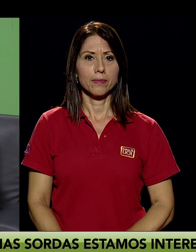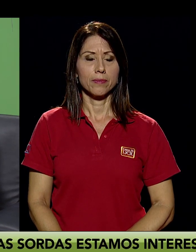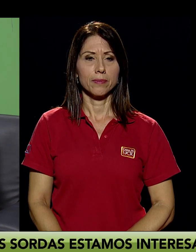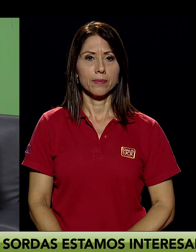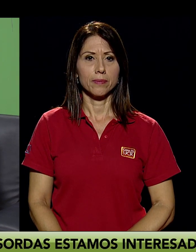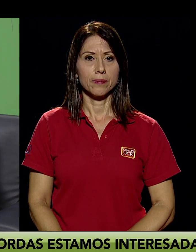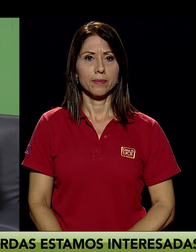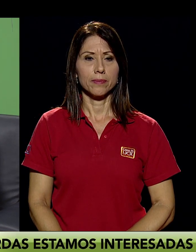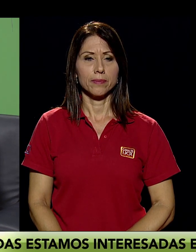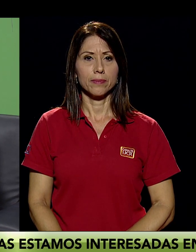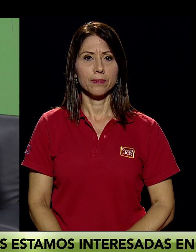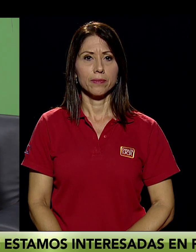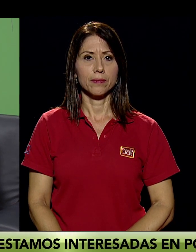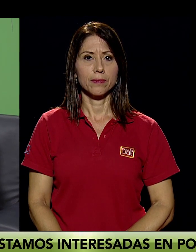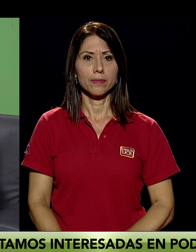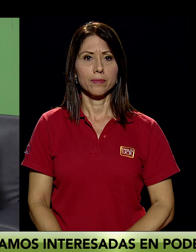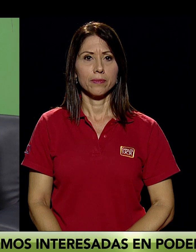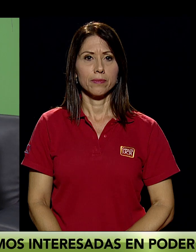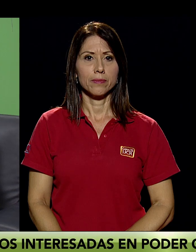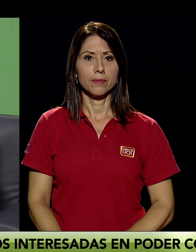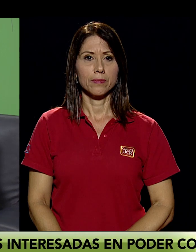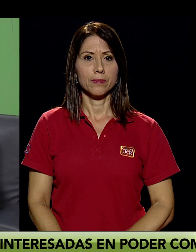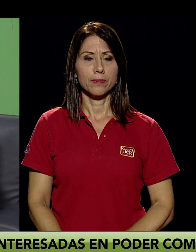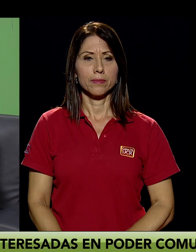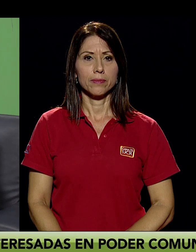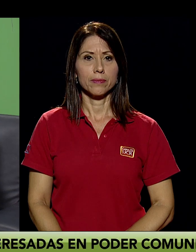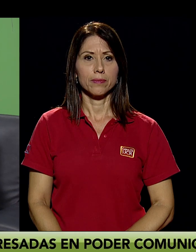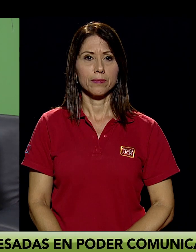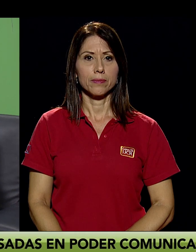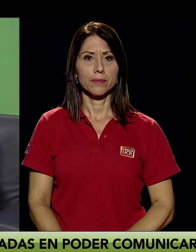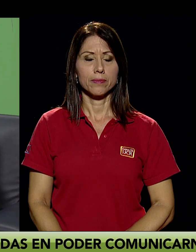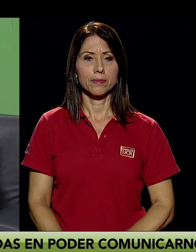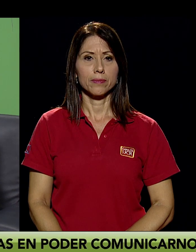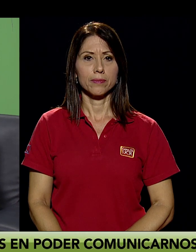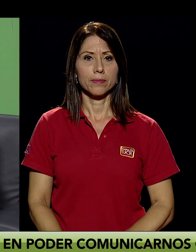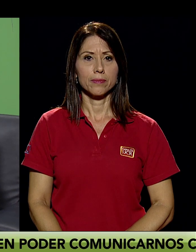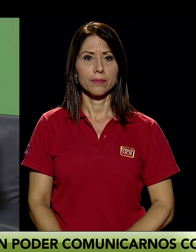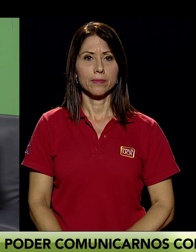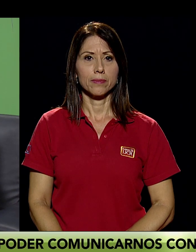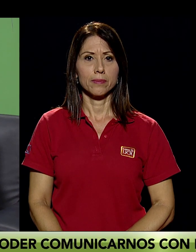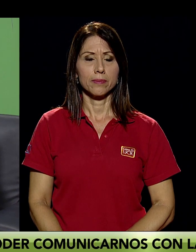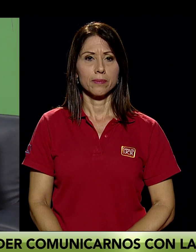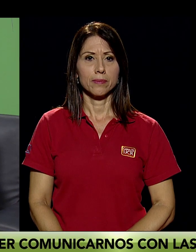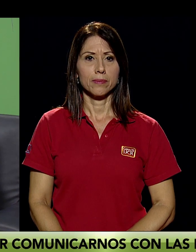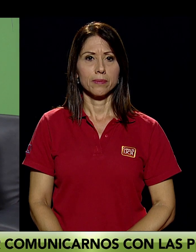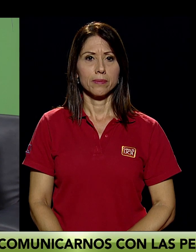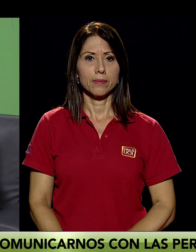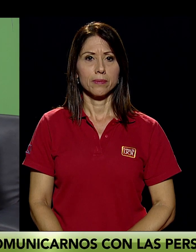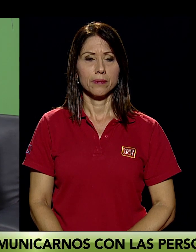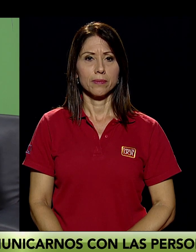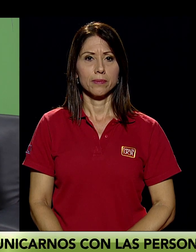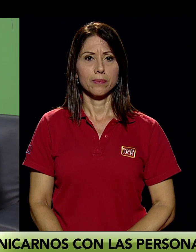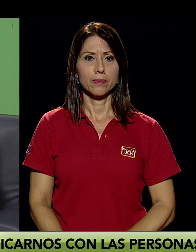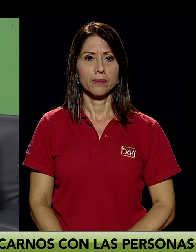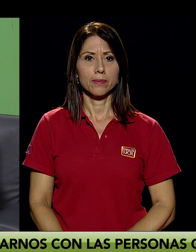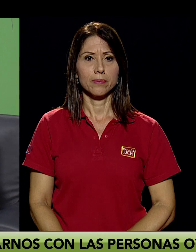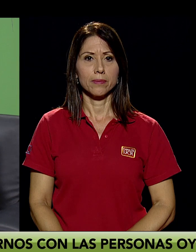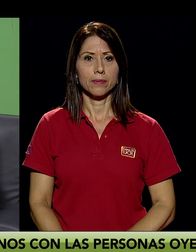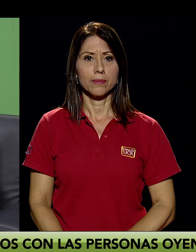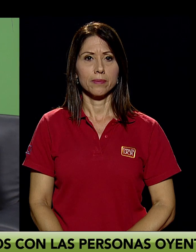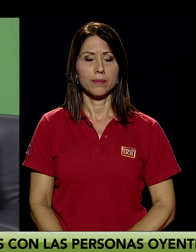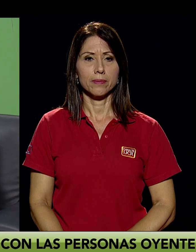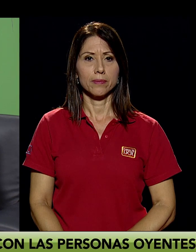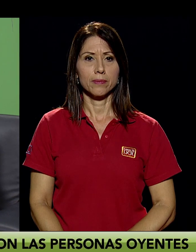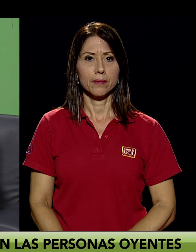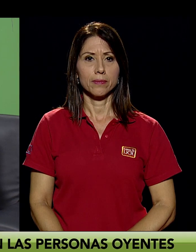Sin embargo, yo les puedo decir que están invitados a integrarse. Muchas personas creen que la población